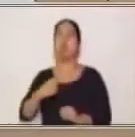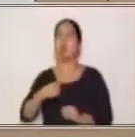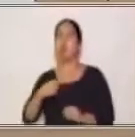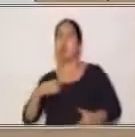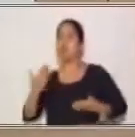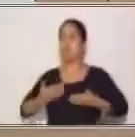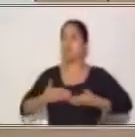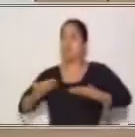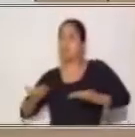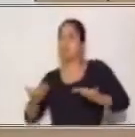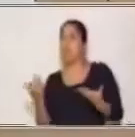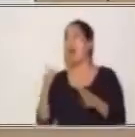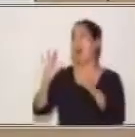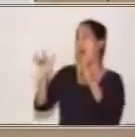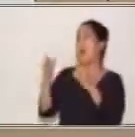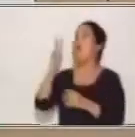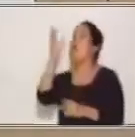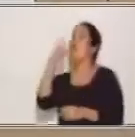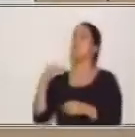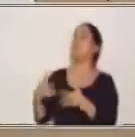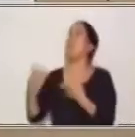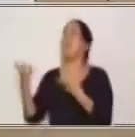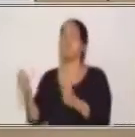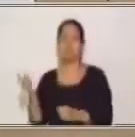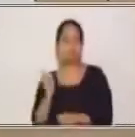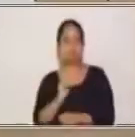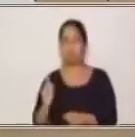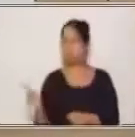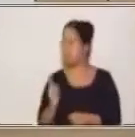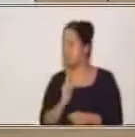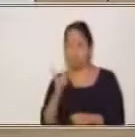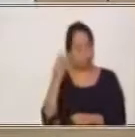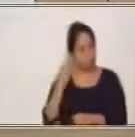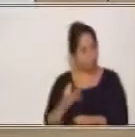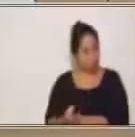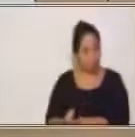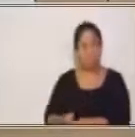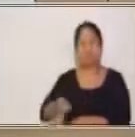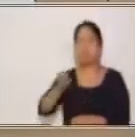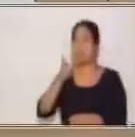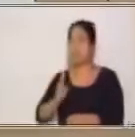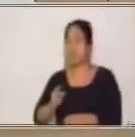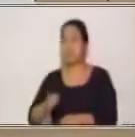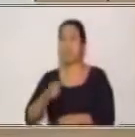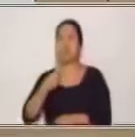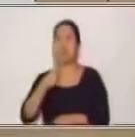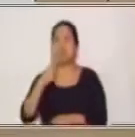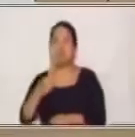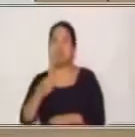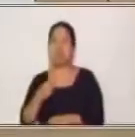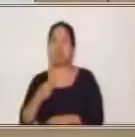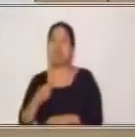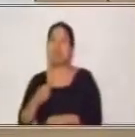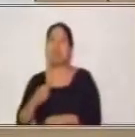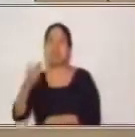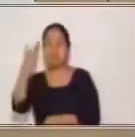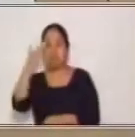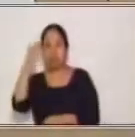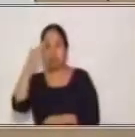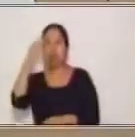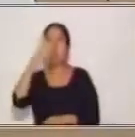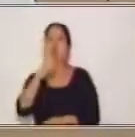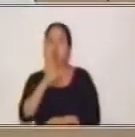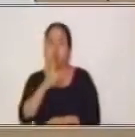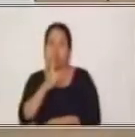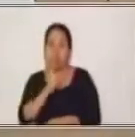confianza suficiente para tratarla de vos. No, no es correcto. Debes de distinguir con quién puedes o con quién